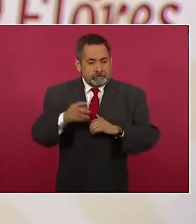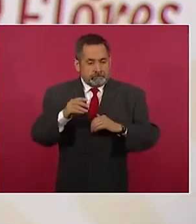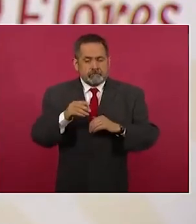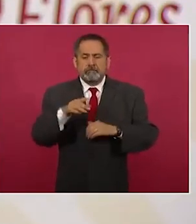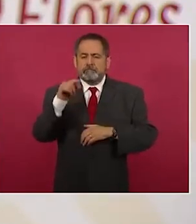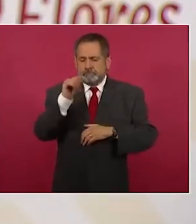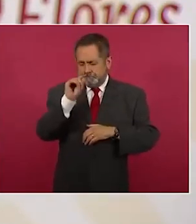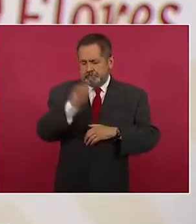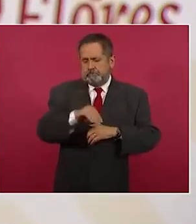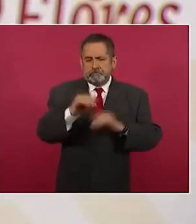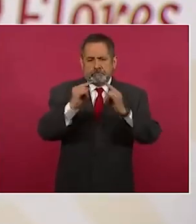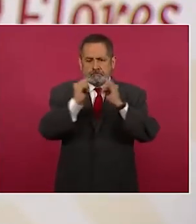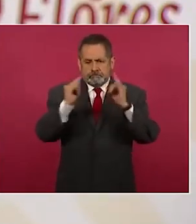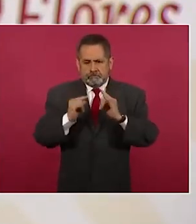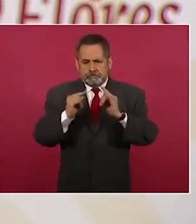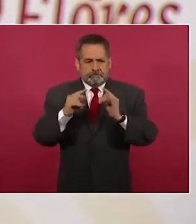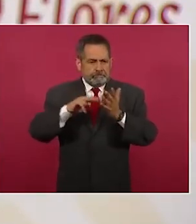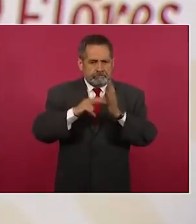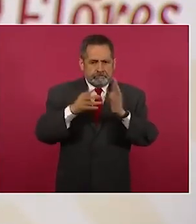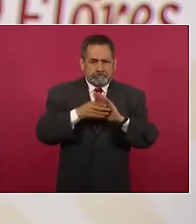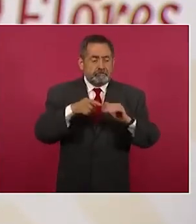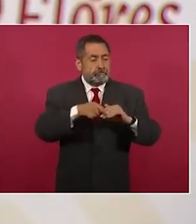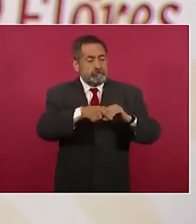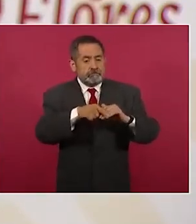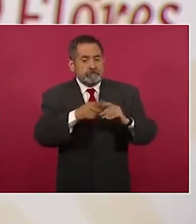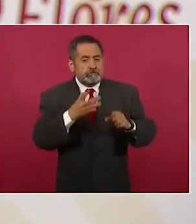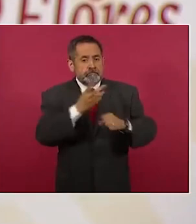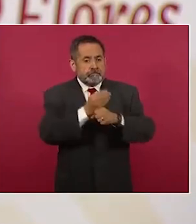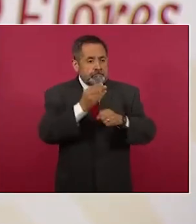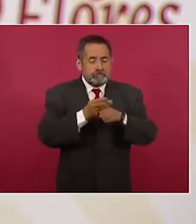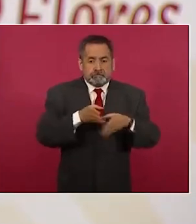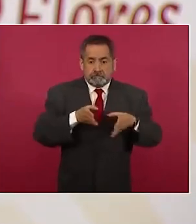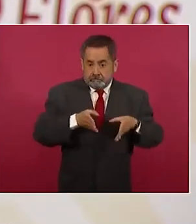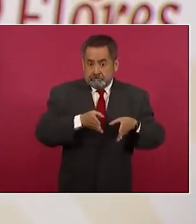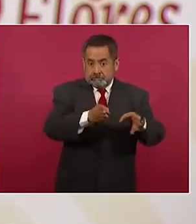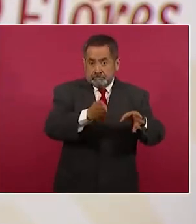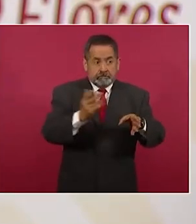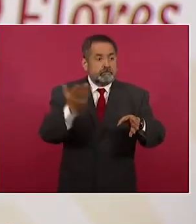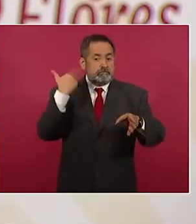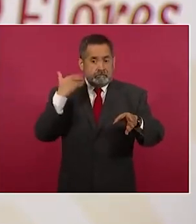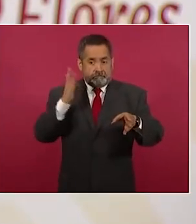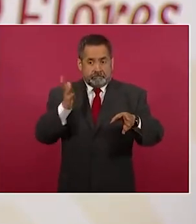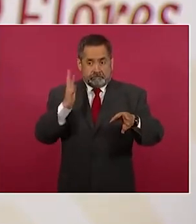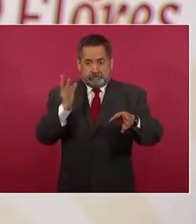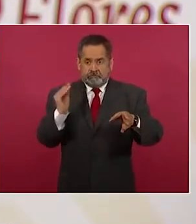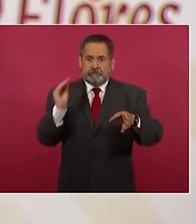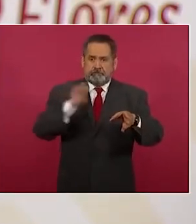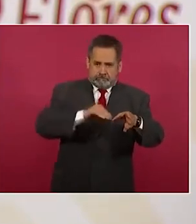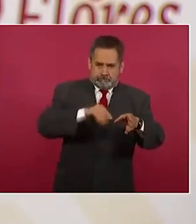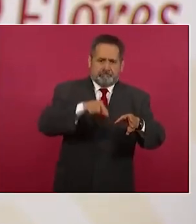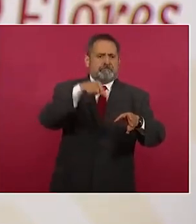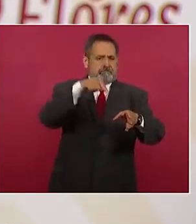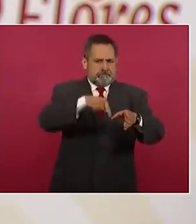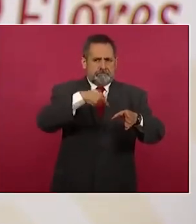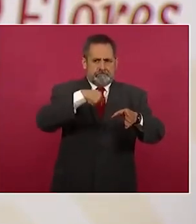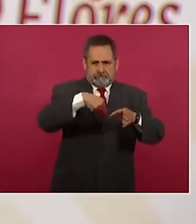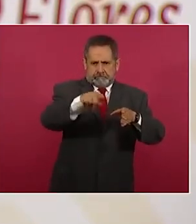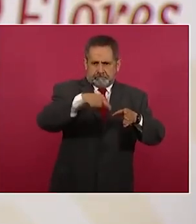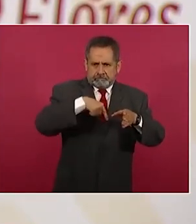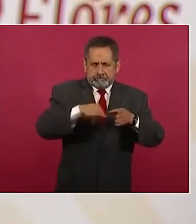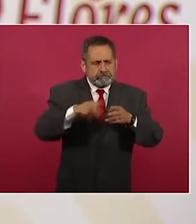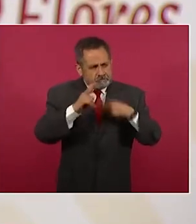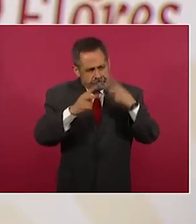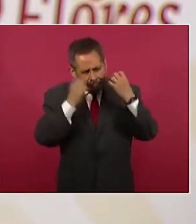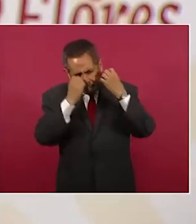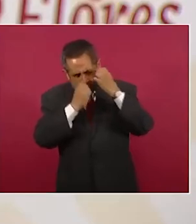nuestros campamentos, estamos habilitando accesos sobre caminos que ya existen para realizar todos los estudios que